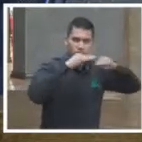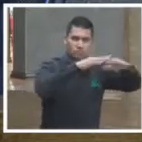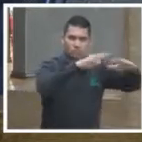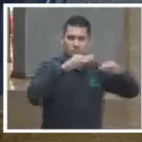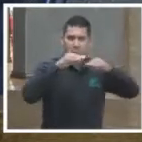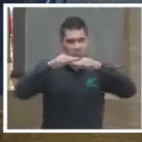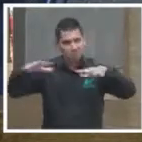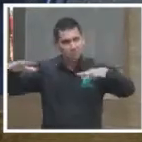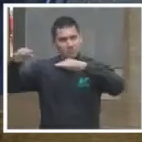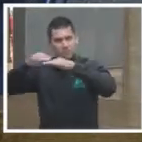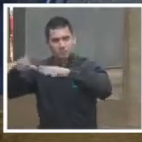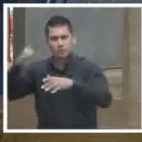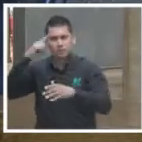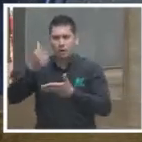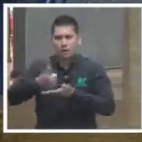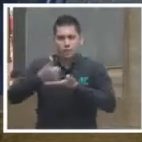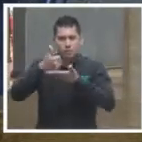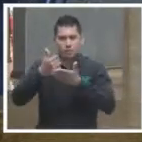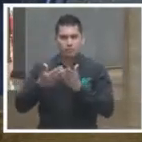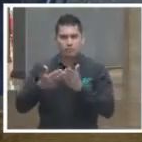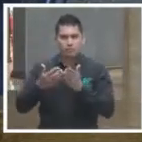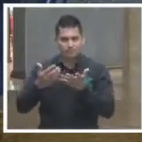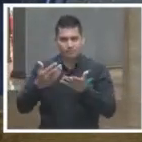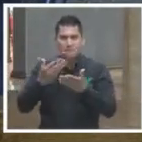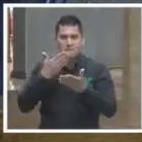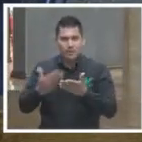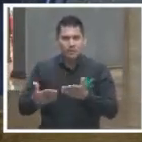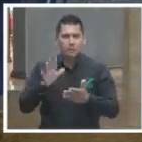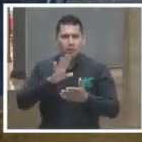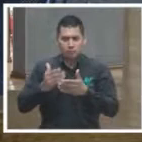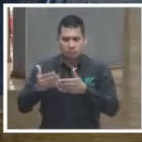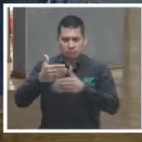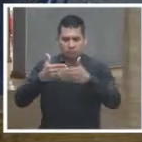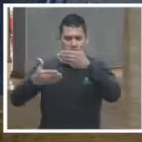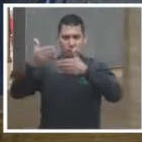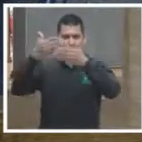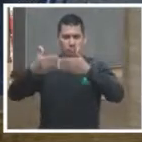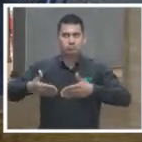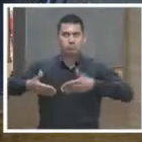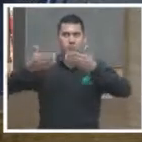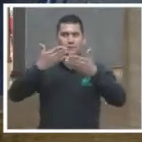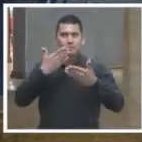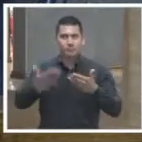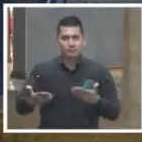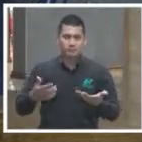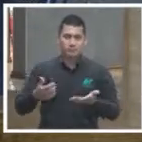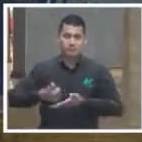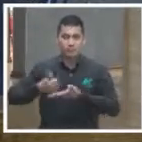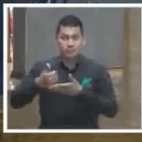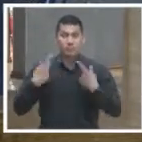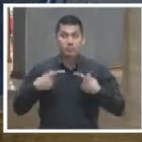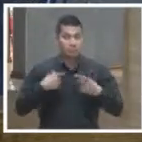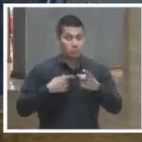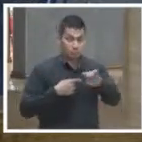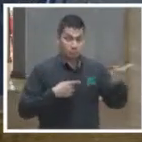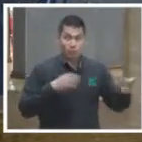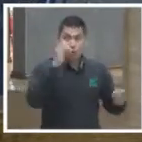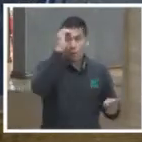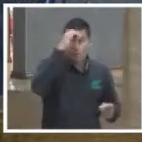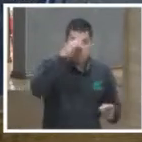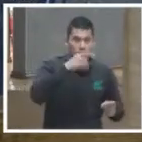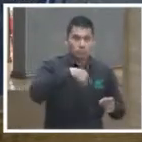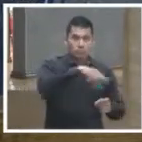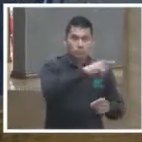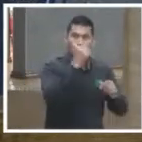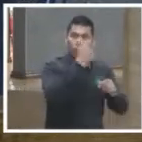sí para construir una opinión pública, desde luego que es fundamental para construir una opinión pública, pero donde